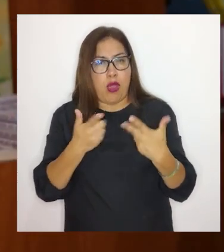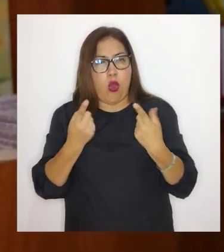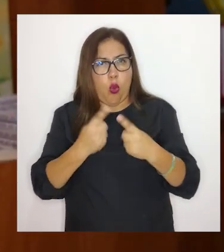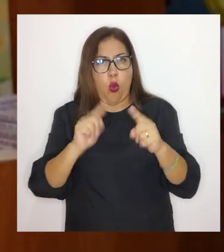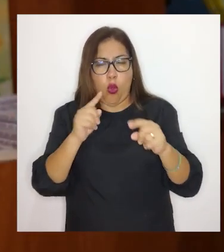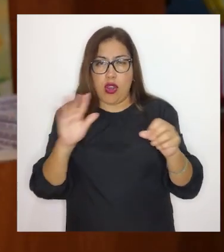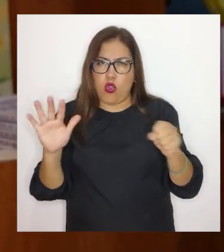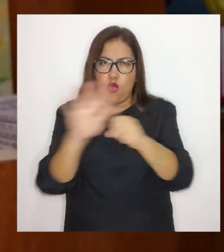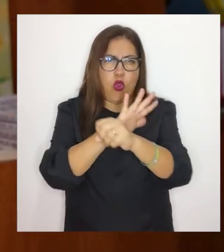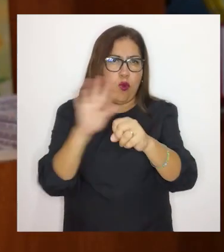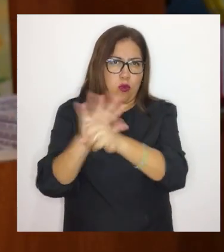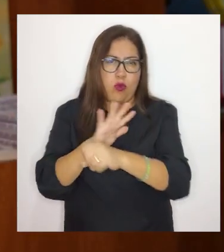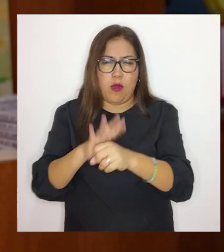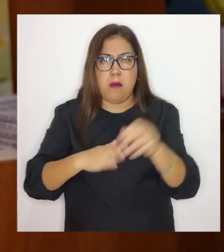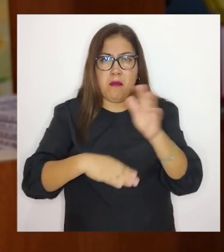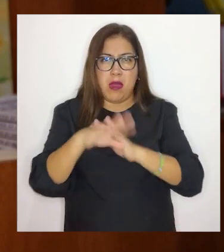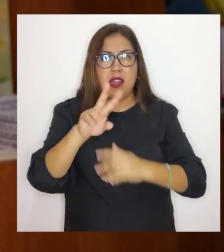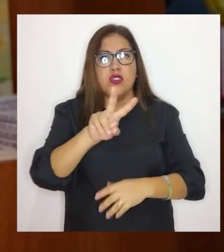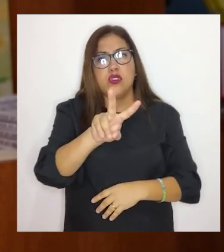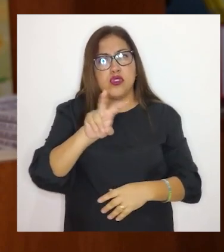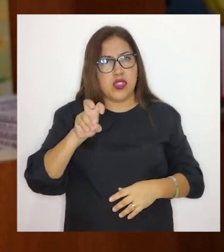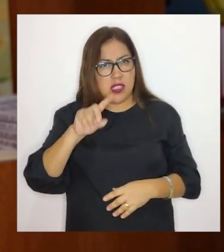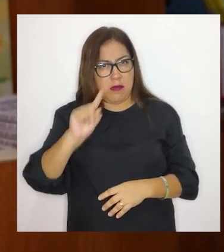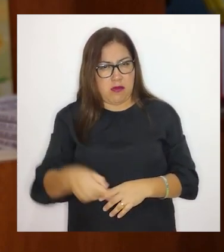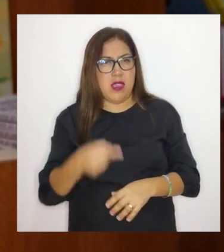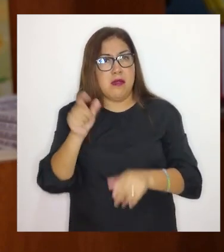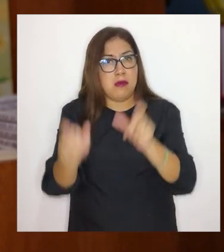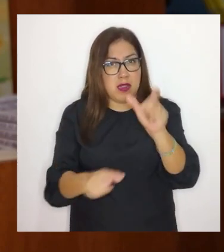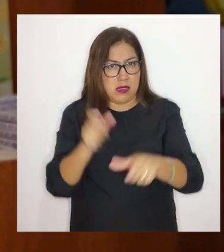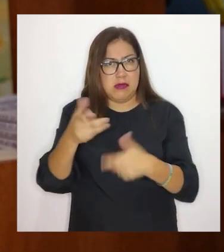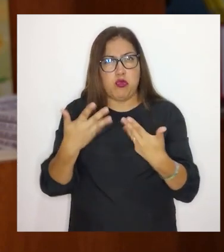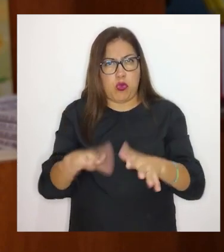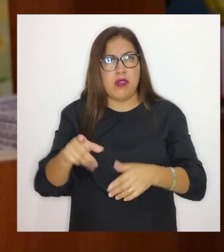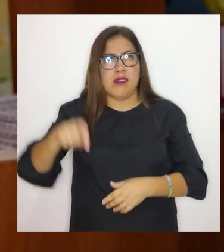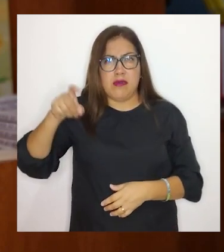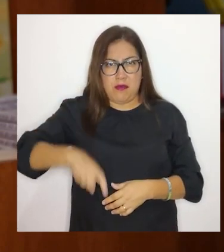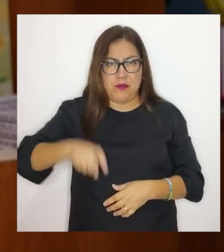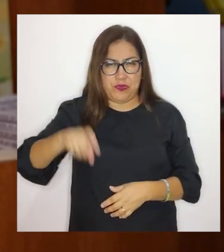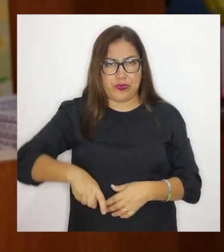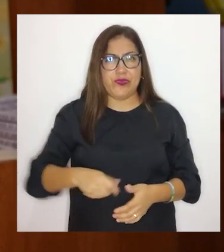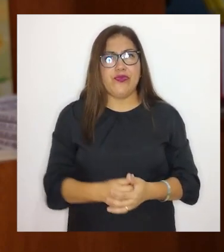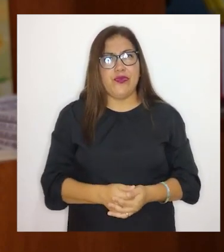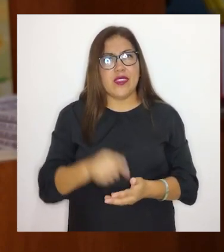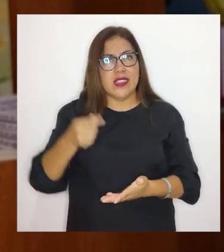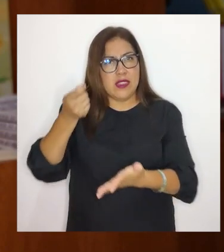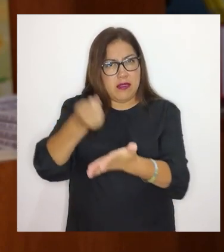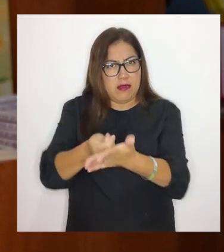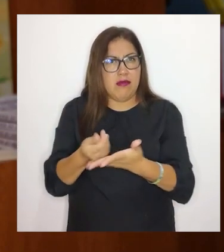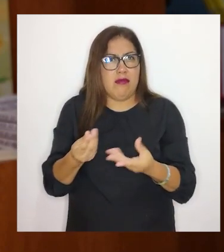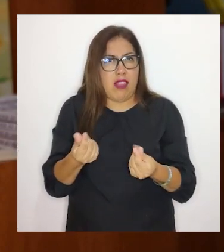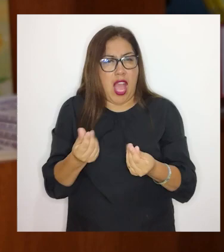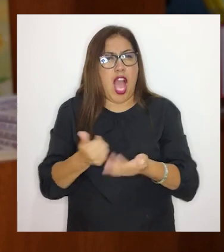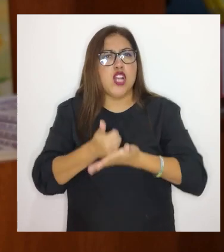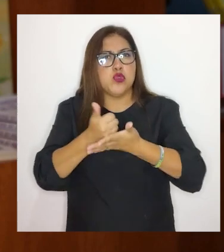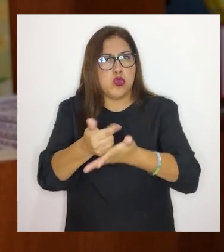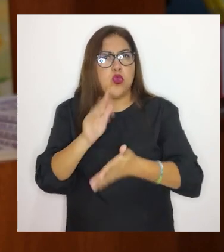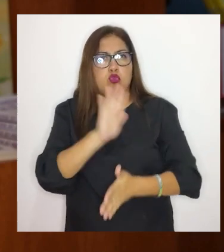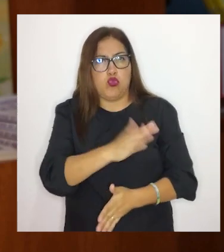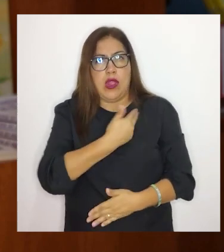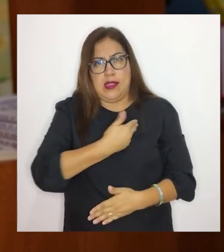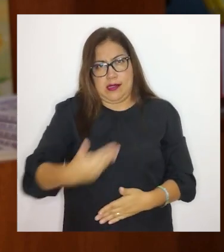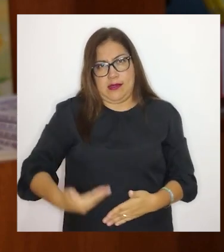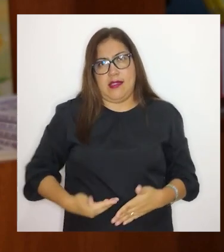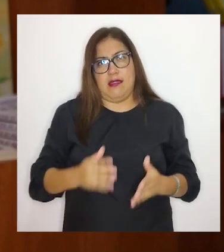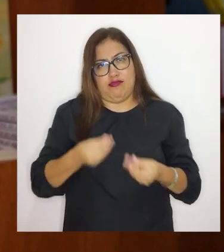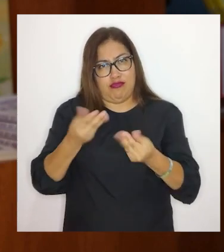para poder llegar a cubrir con esas más de 200 mil personas que necesitan esa subvención económica de